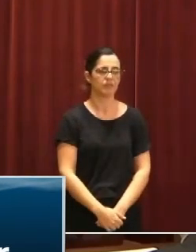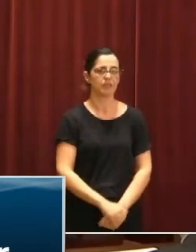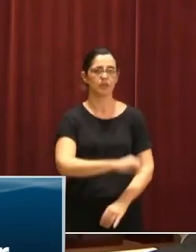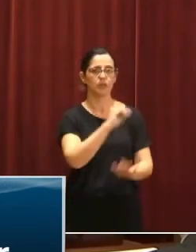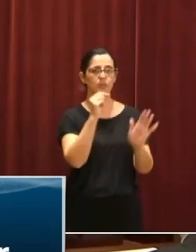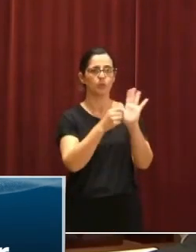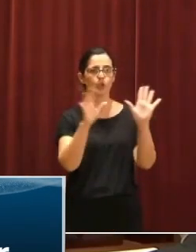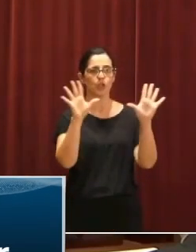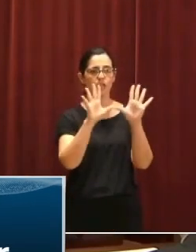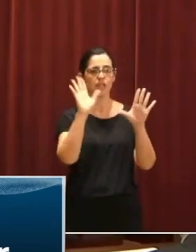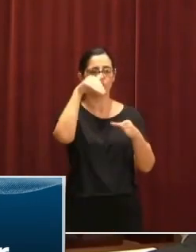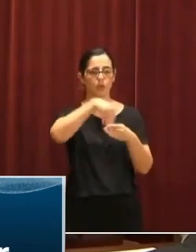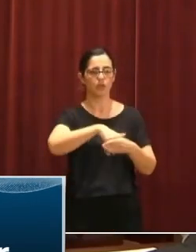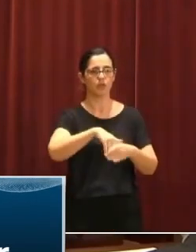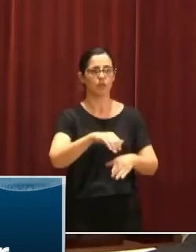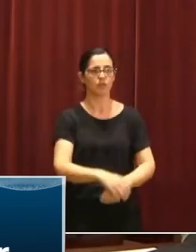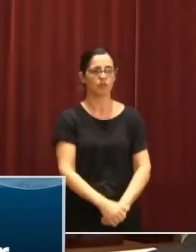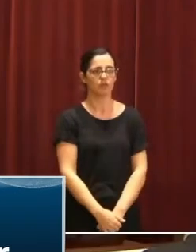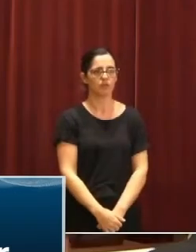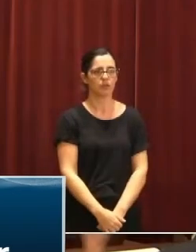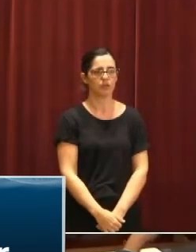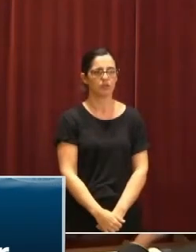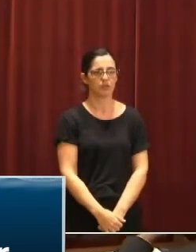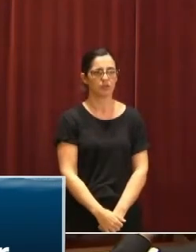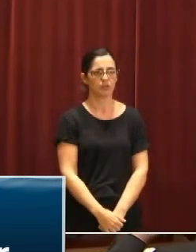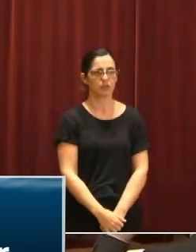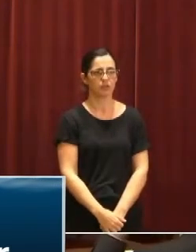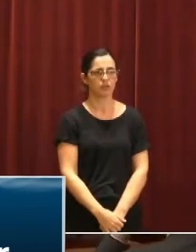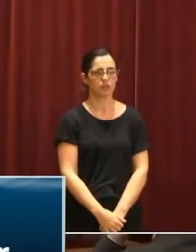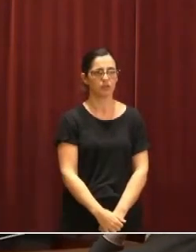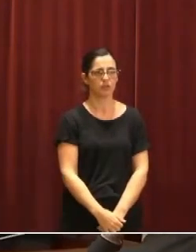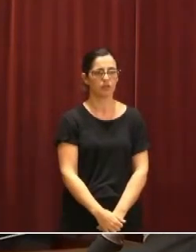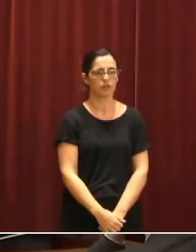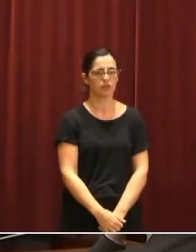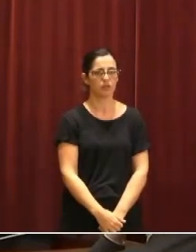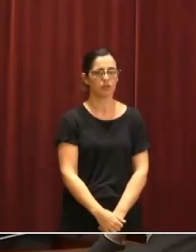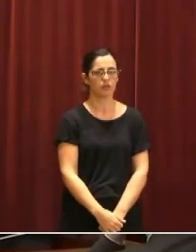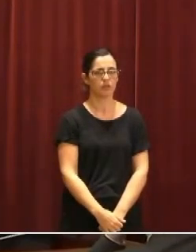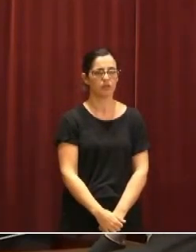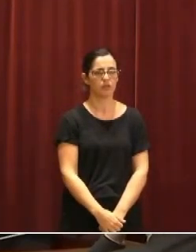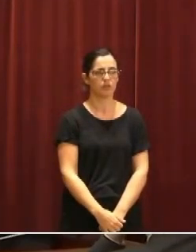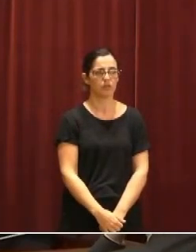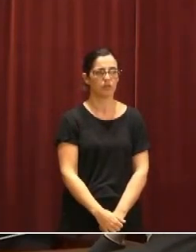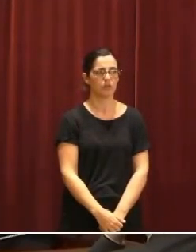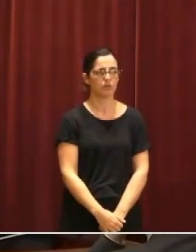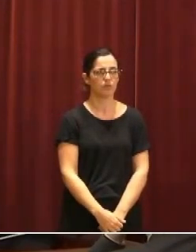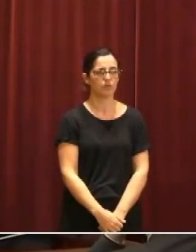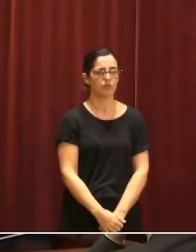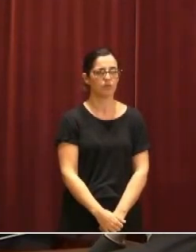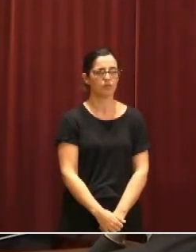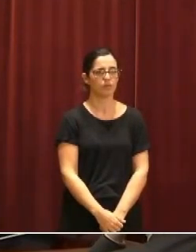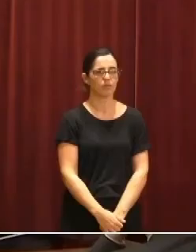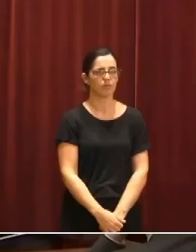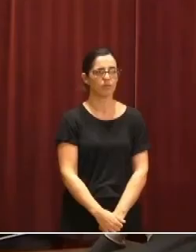Parlamento Balear al Grupo Vox del resto de los partidos de la Cámara en relación a los símbolos que recuerdan a las